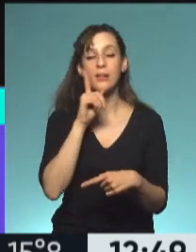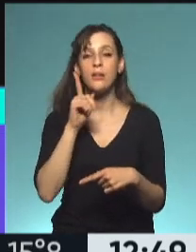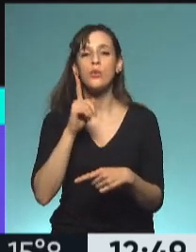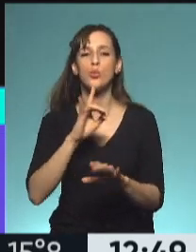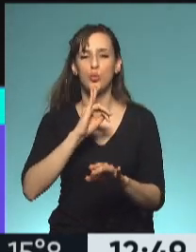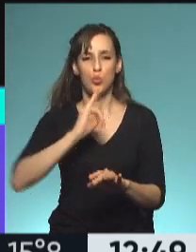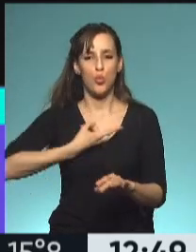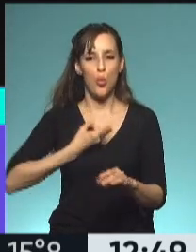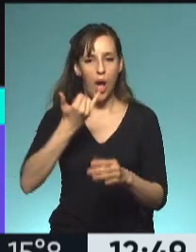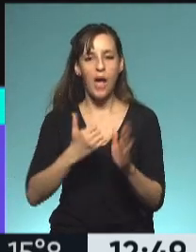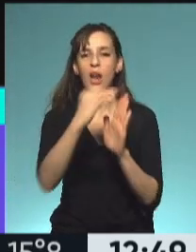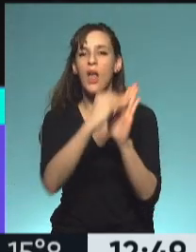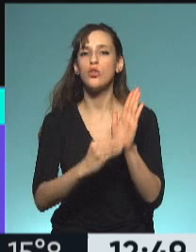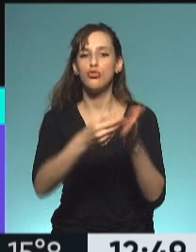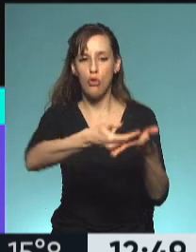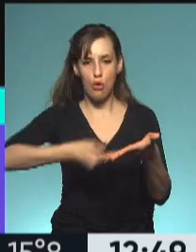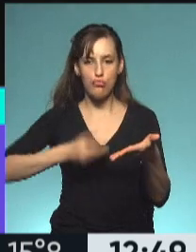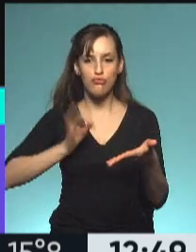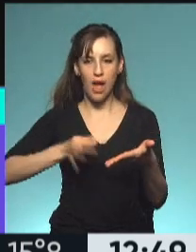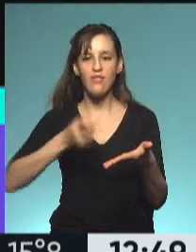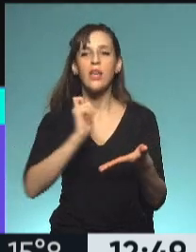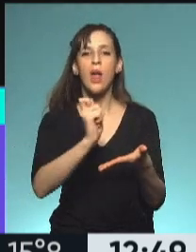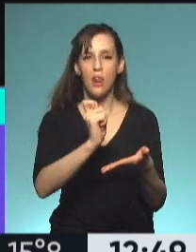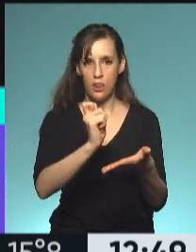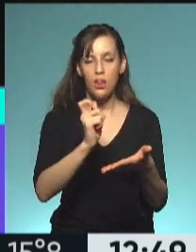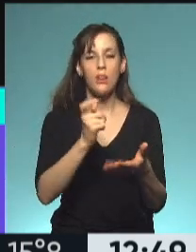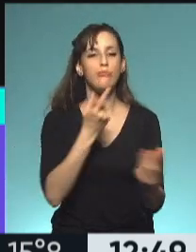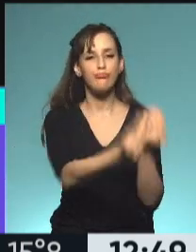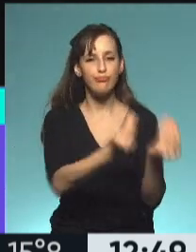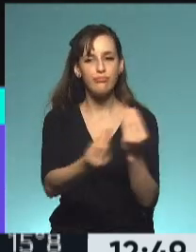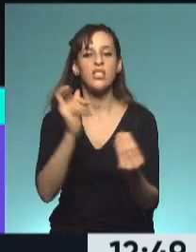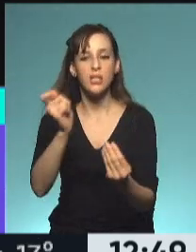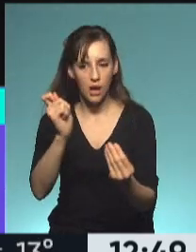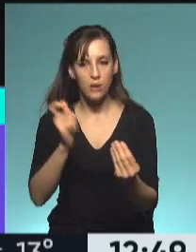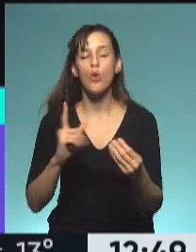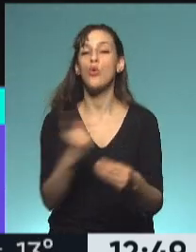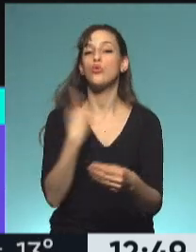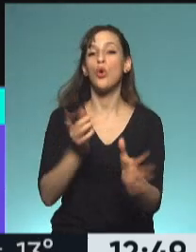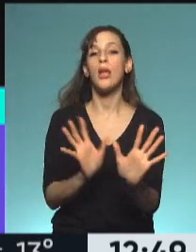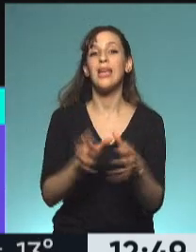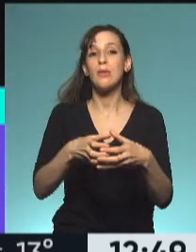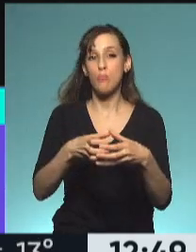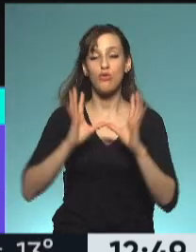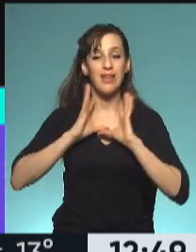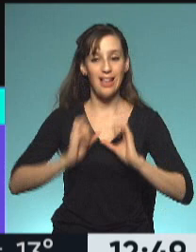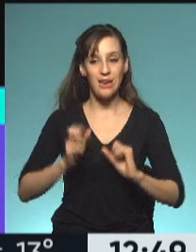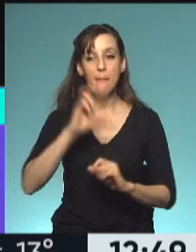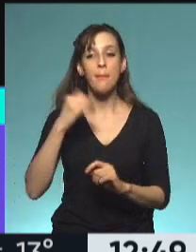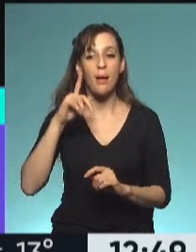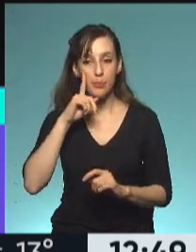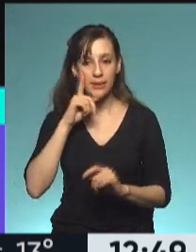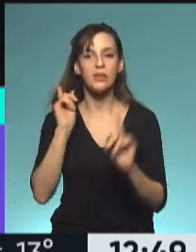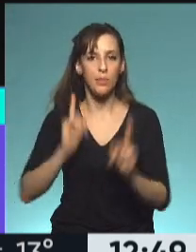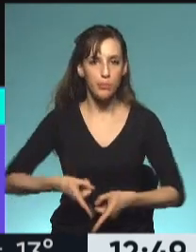su registro y van a acercar la segunda dosis, nuestro equipo desde la Secretaría, desde el PAMI, está trabajando